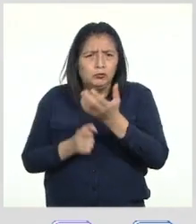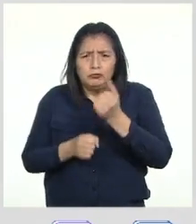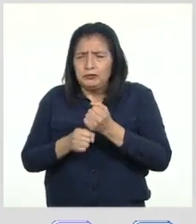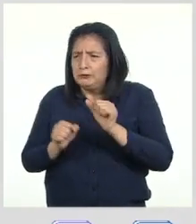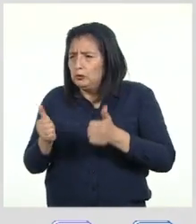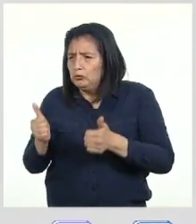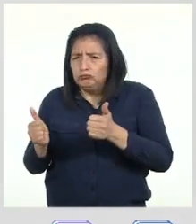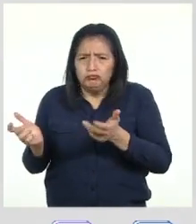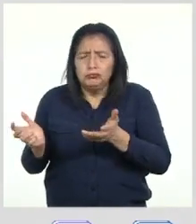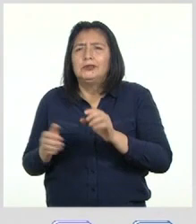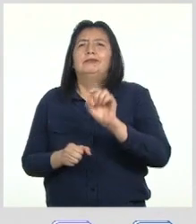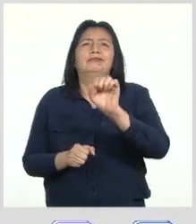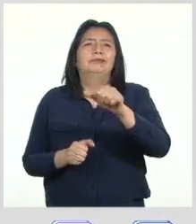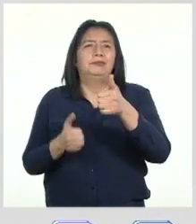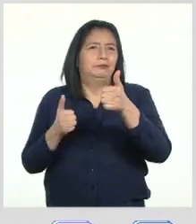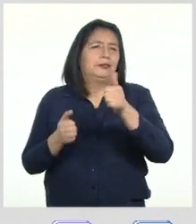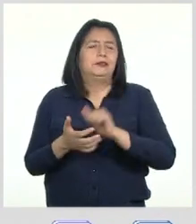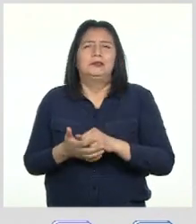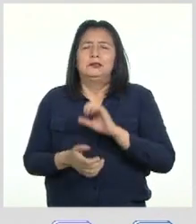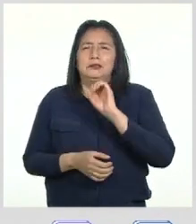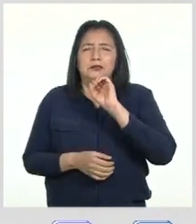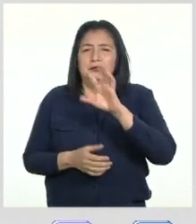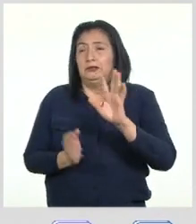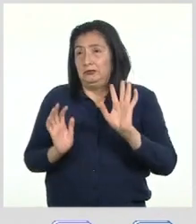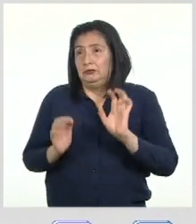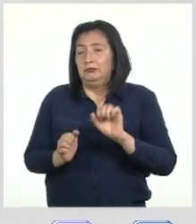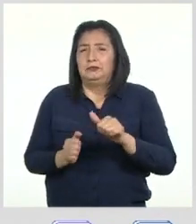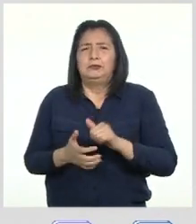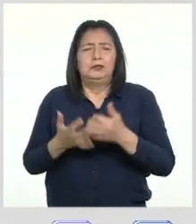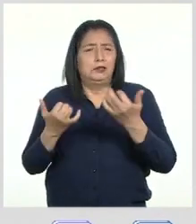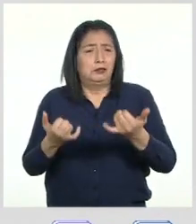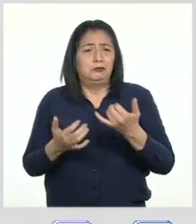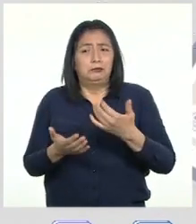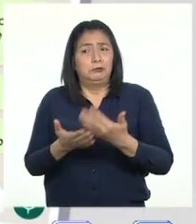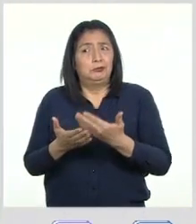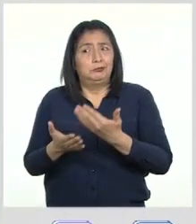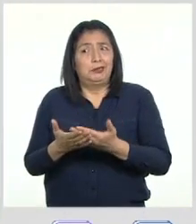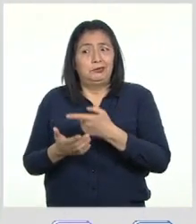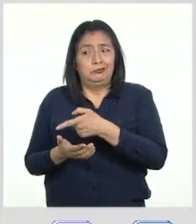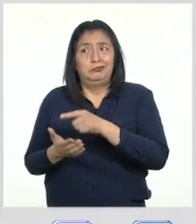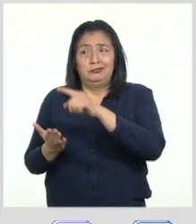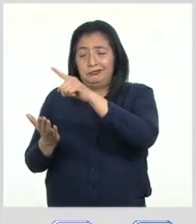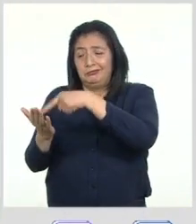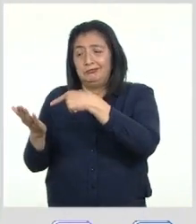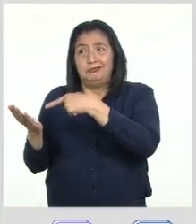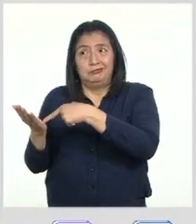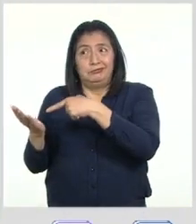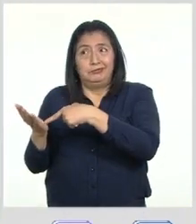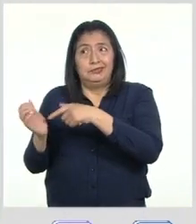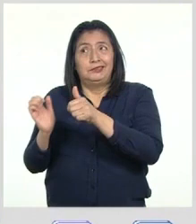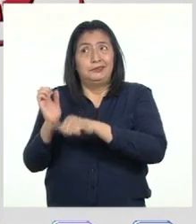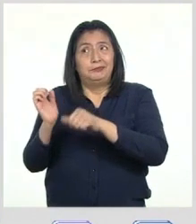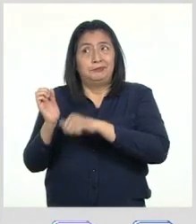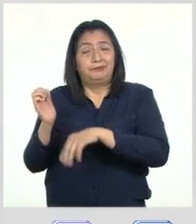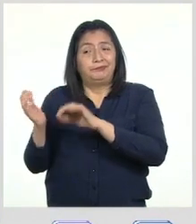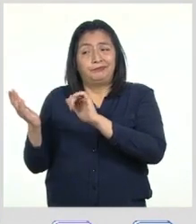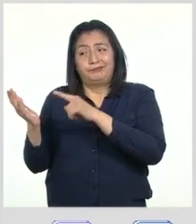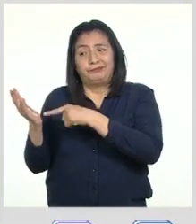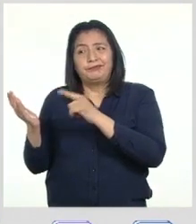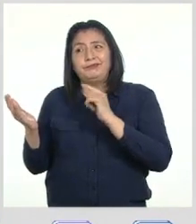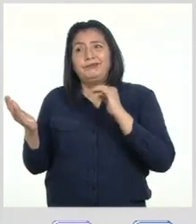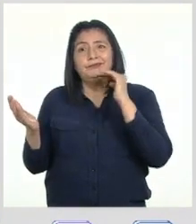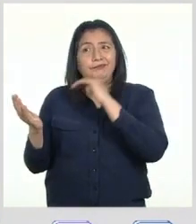Bien dicho, Patti Y justamente ahora Hemos comprobado que la información que llegó al hermano de Alejandra Es